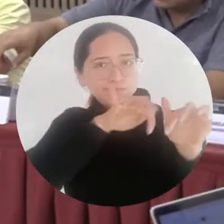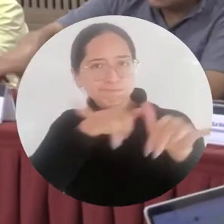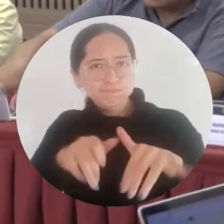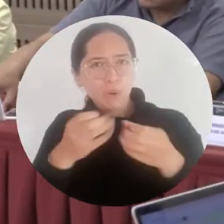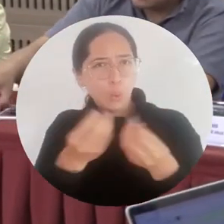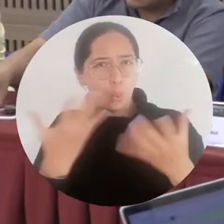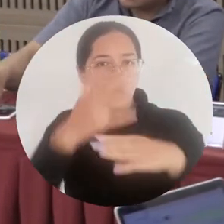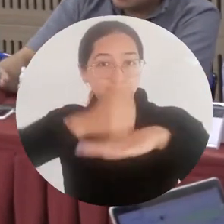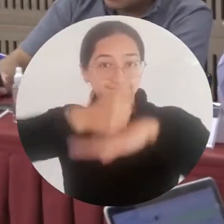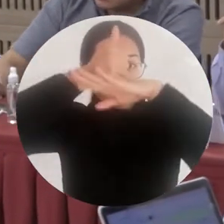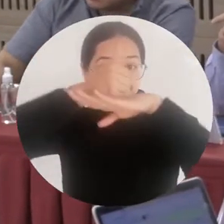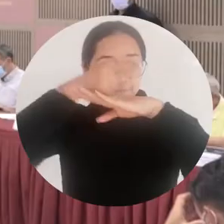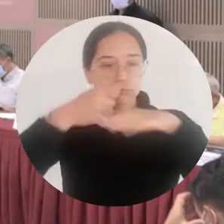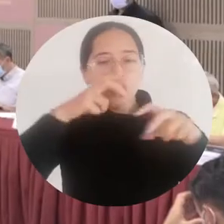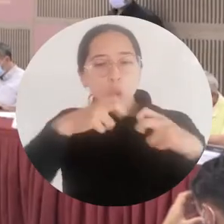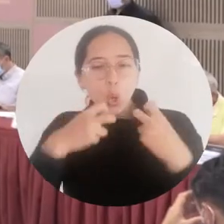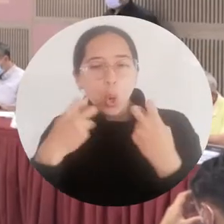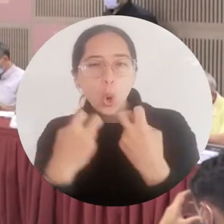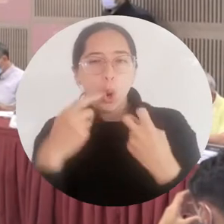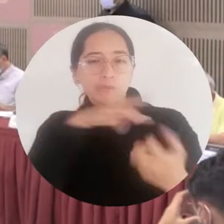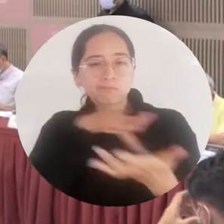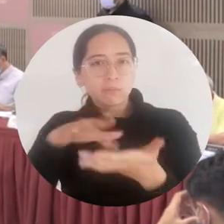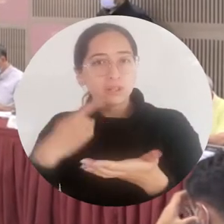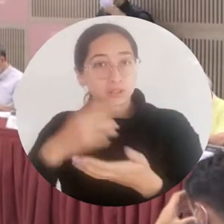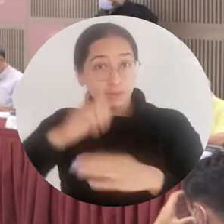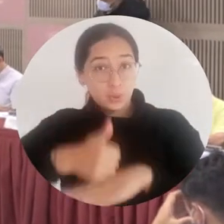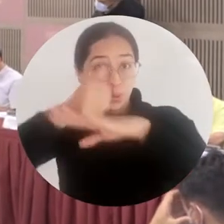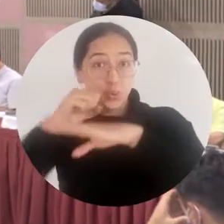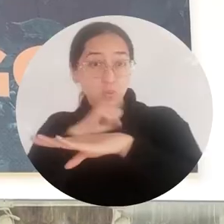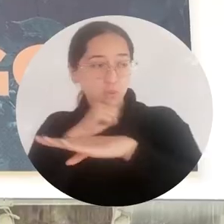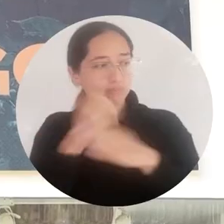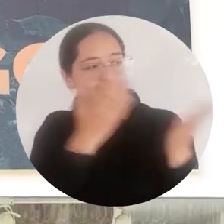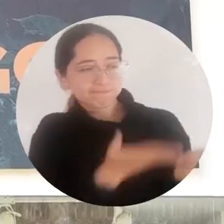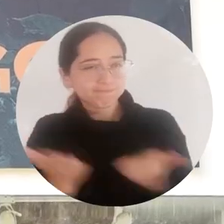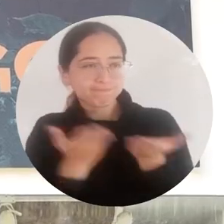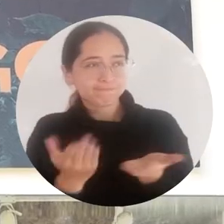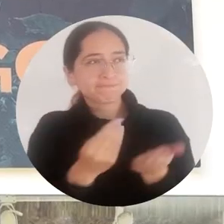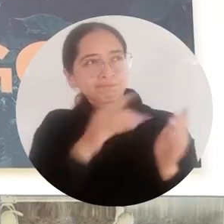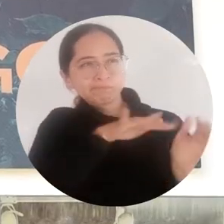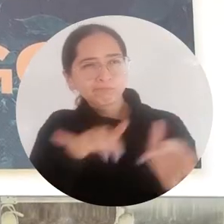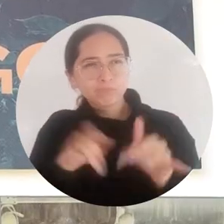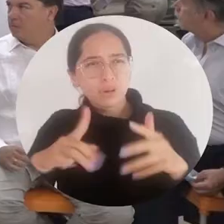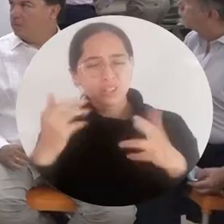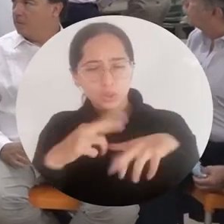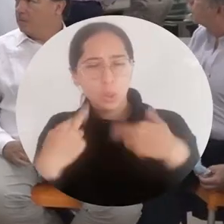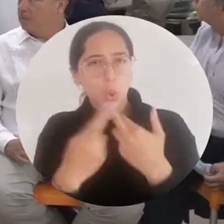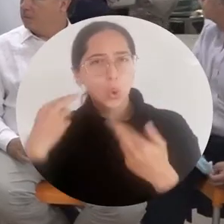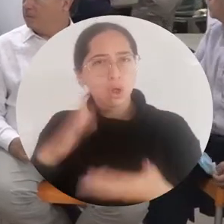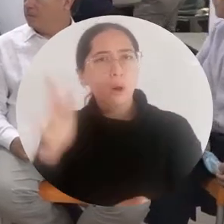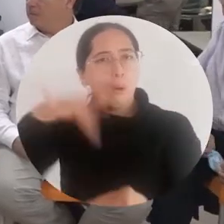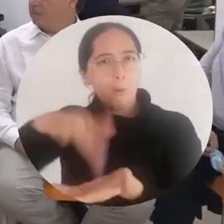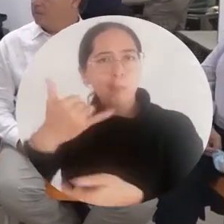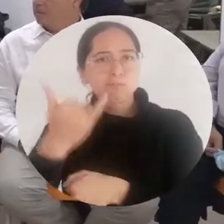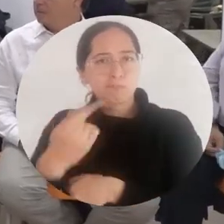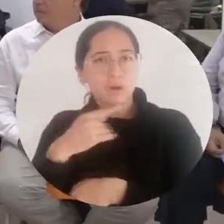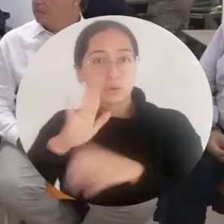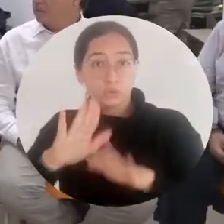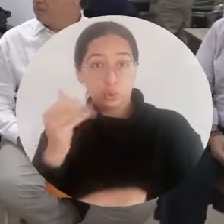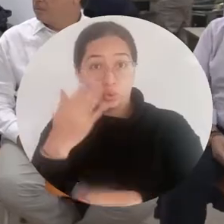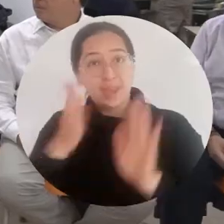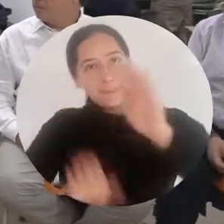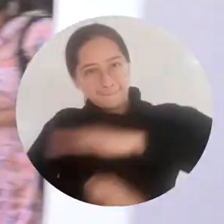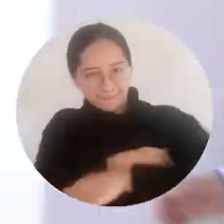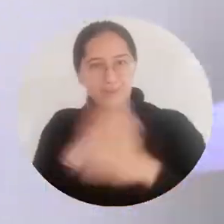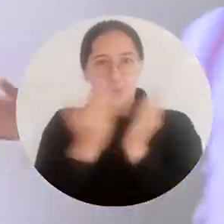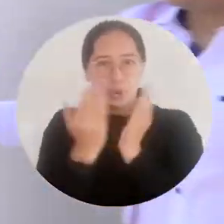donde 21 directivos de instituciones de educación superior fueron recibidos por el rector Pablo Vera Salazar. La reunión contó con la presencia